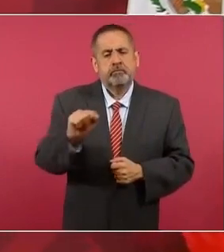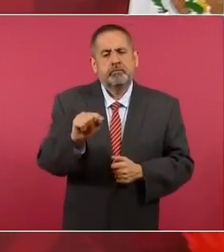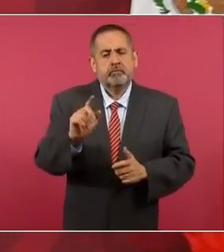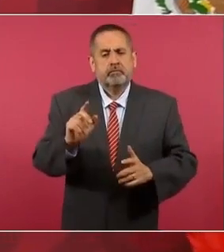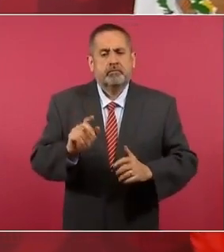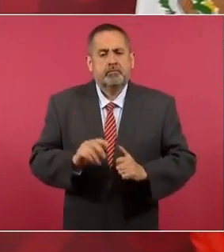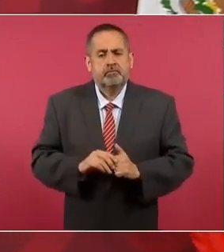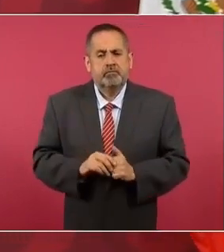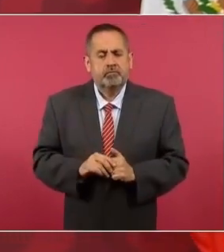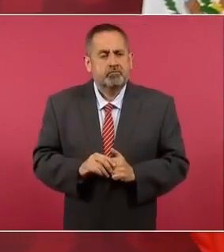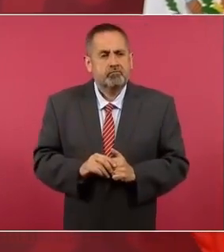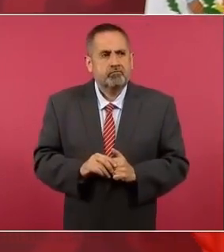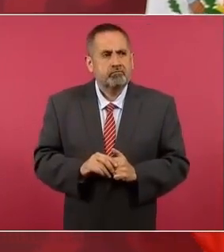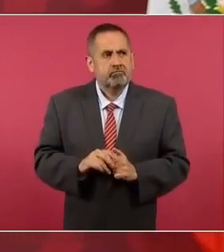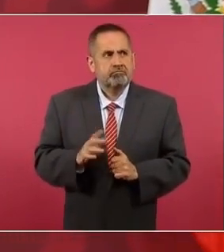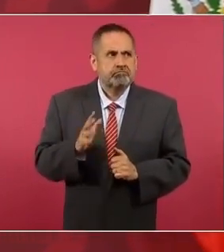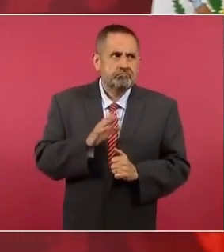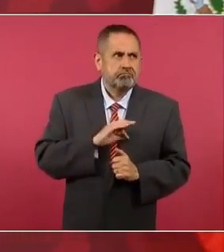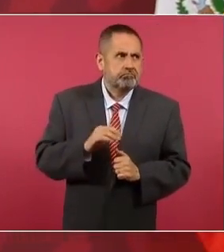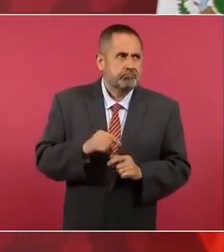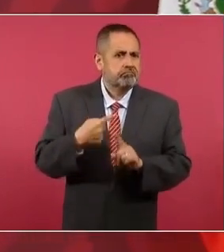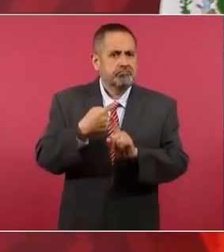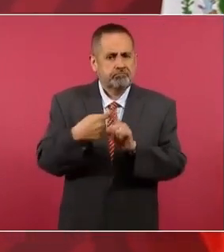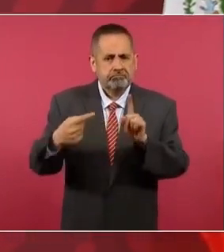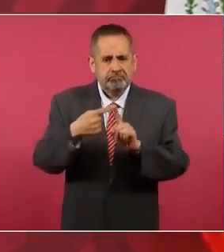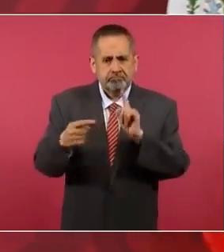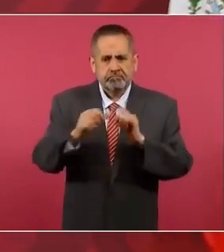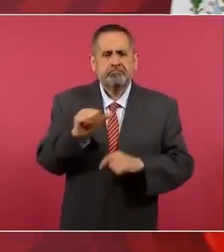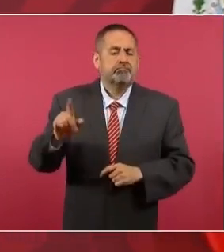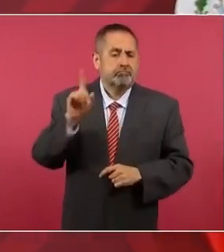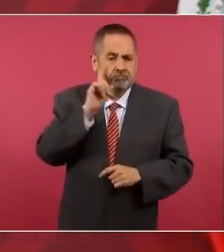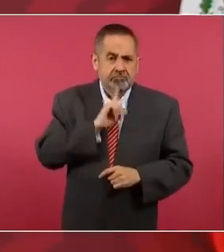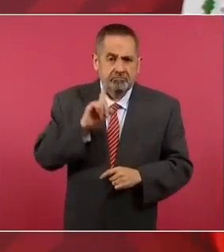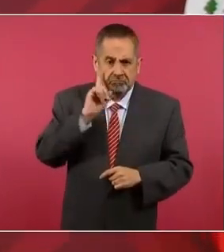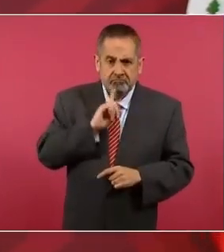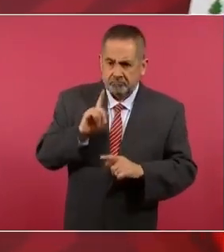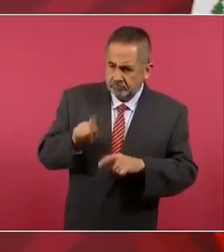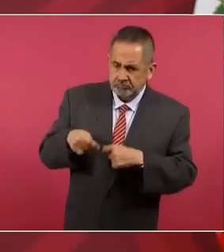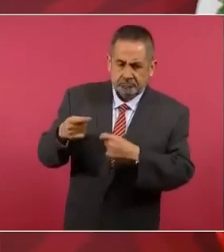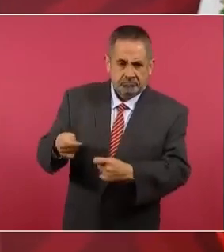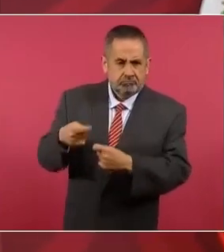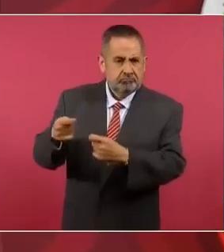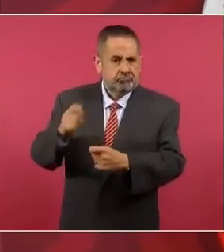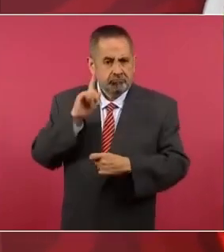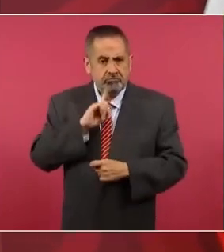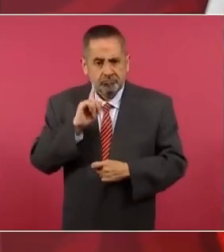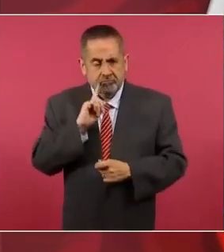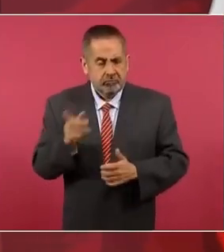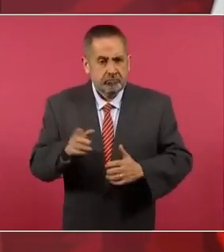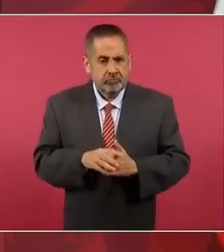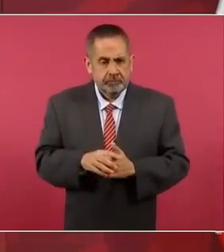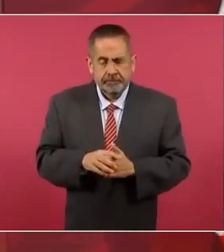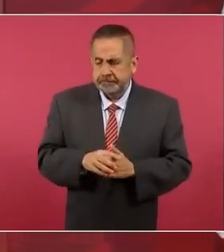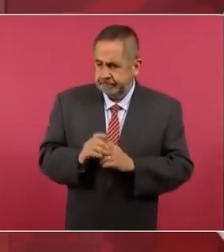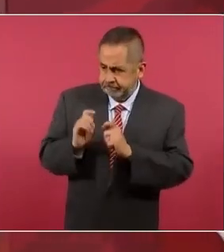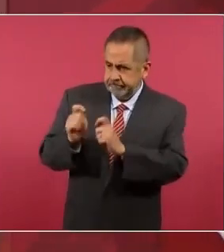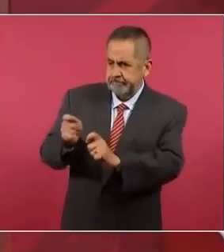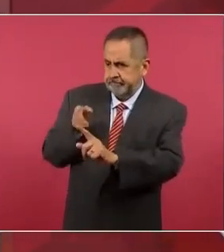pues la mitad son mujeres de beneficiarios,